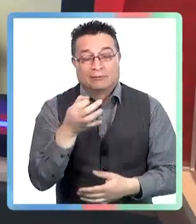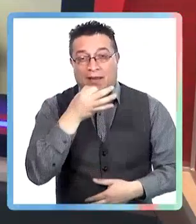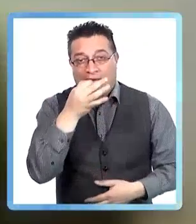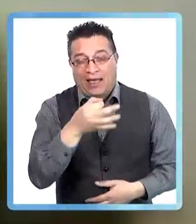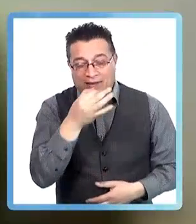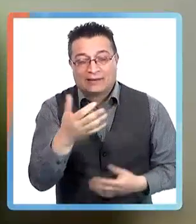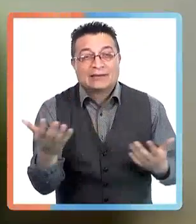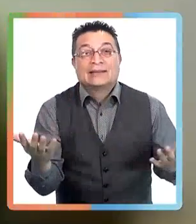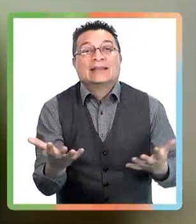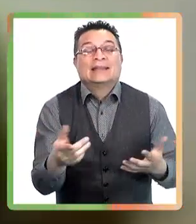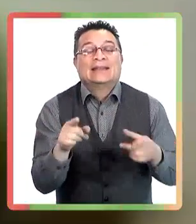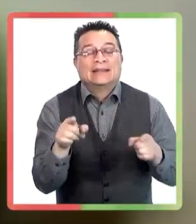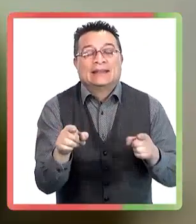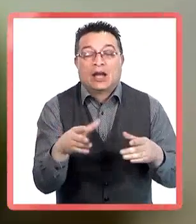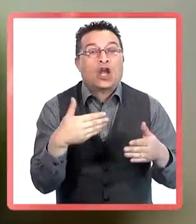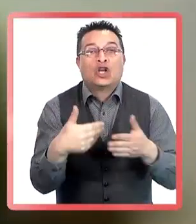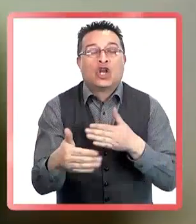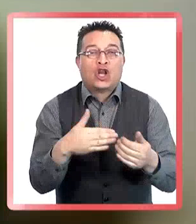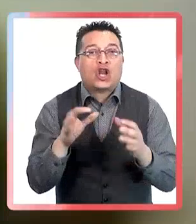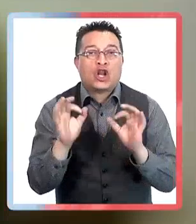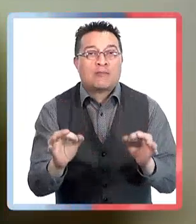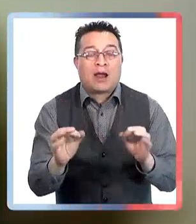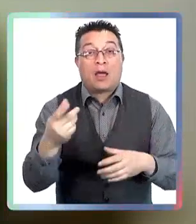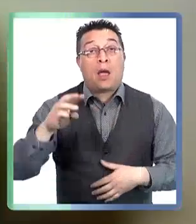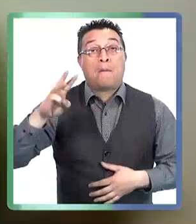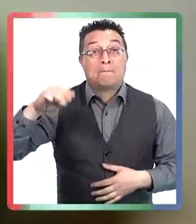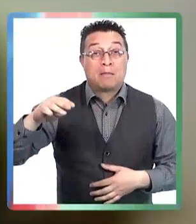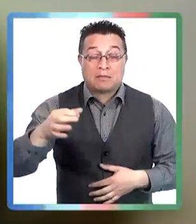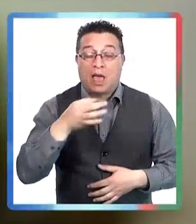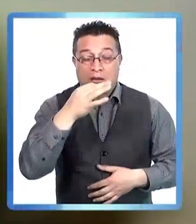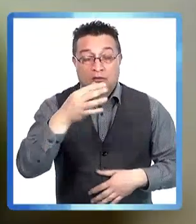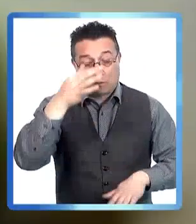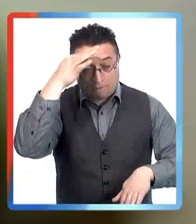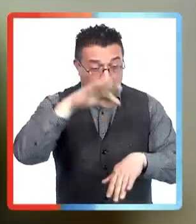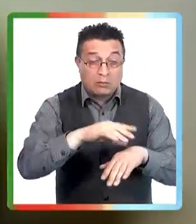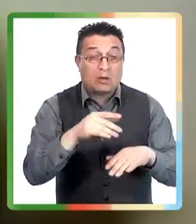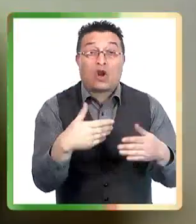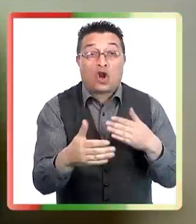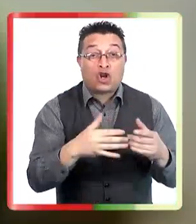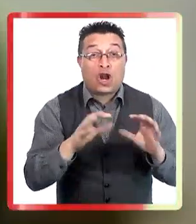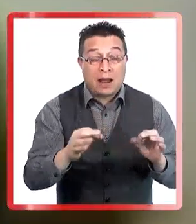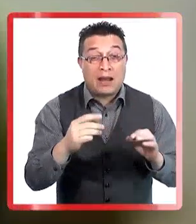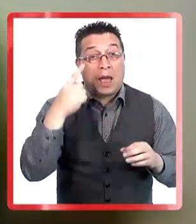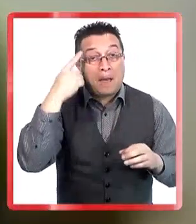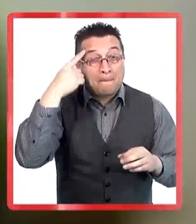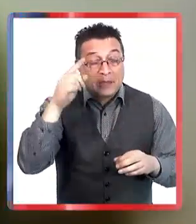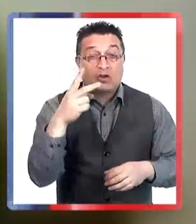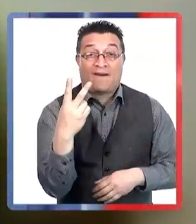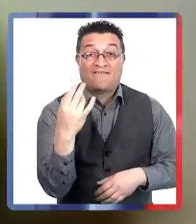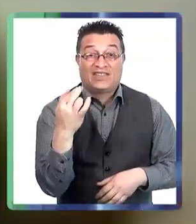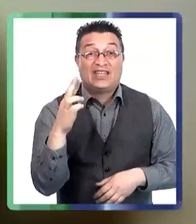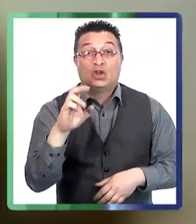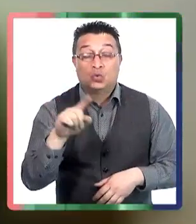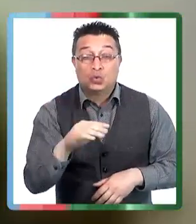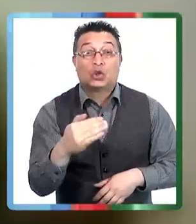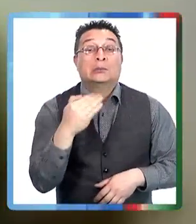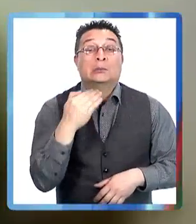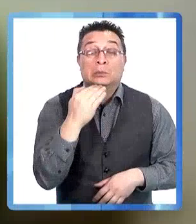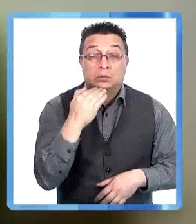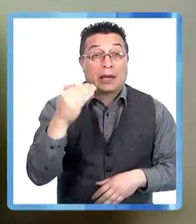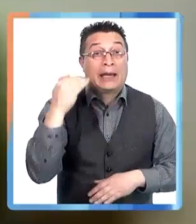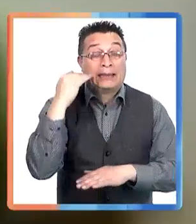en niños menores que van al jardín infantil es un hecho habitual y que los va inmunizando, porque a medida que el niño va